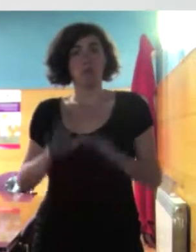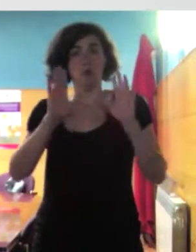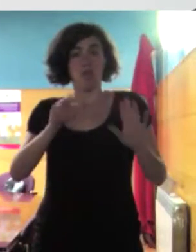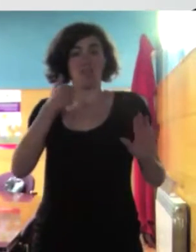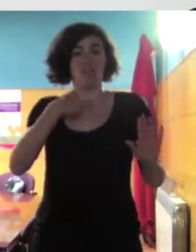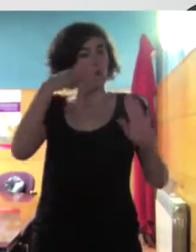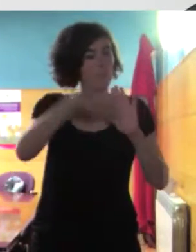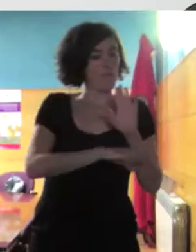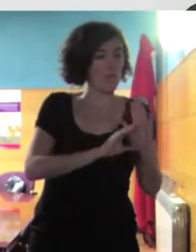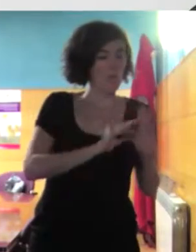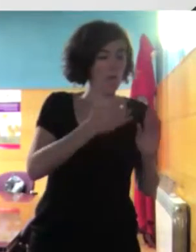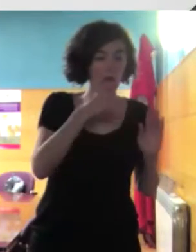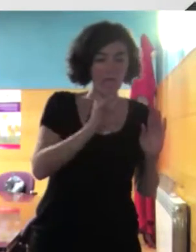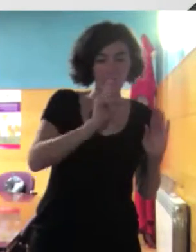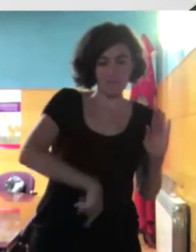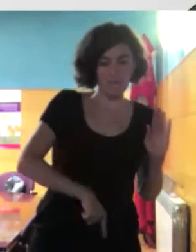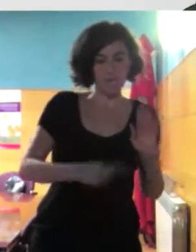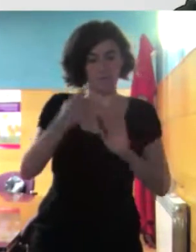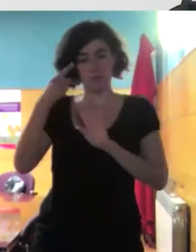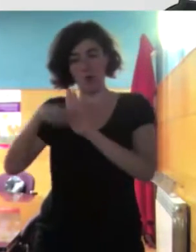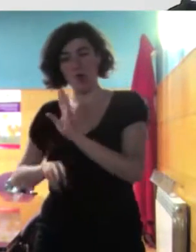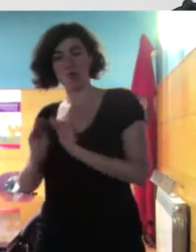y se supone que son países